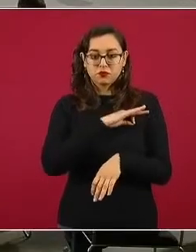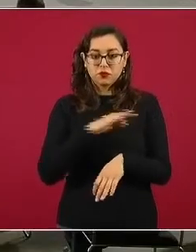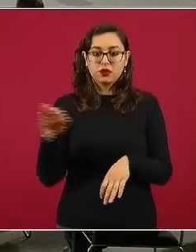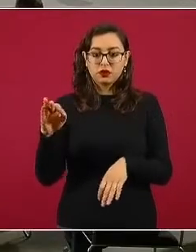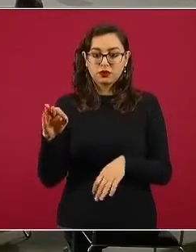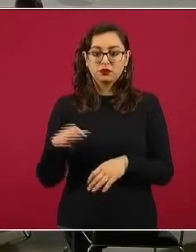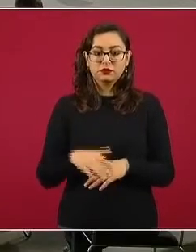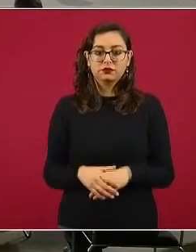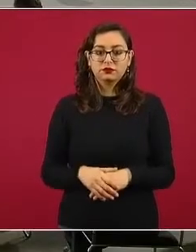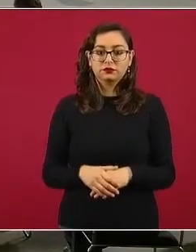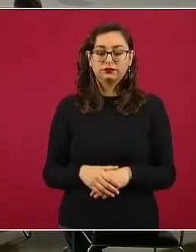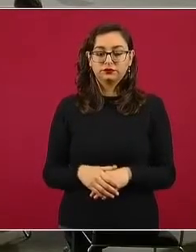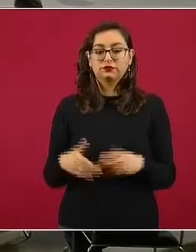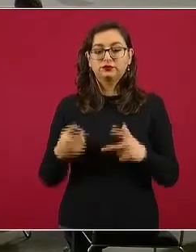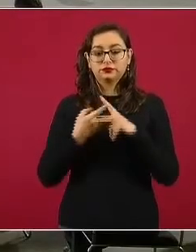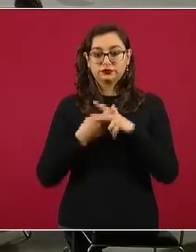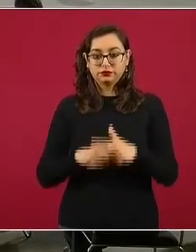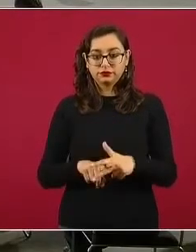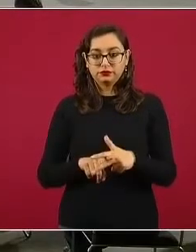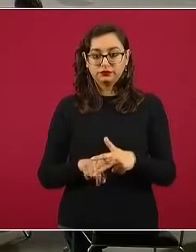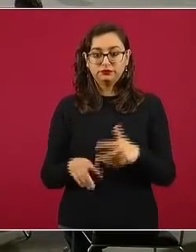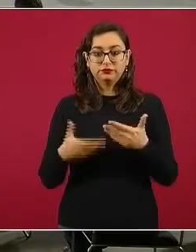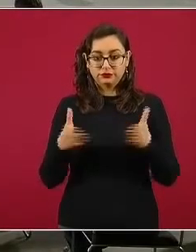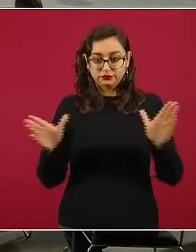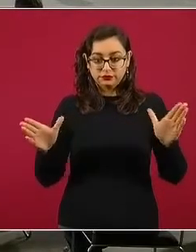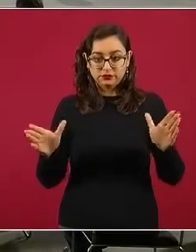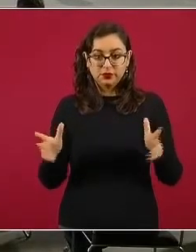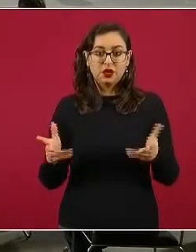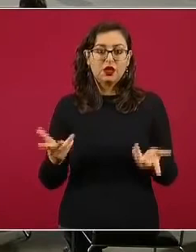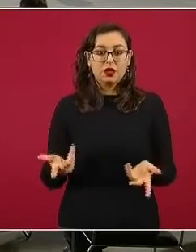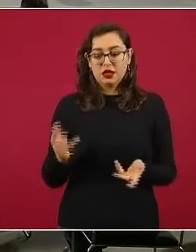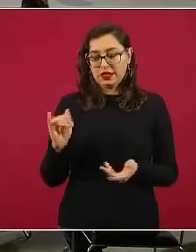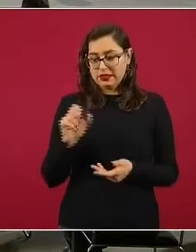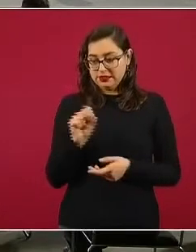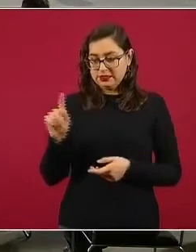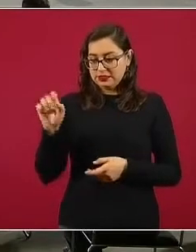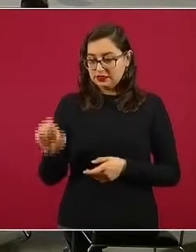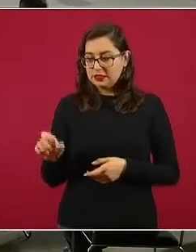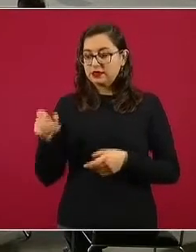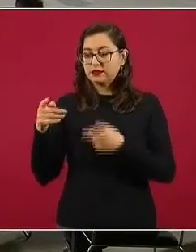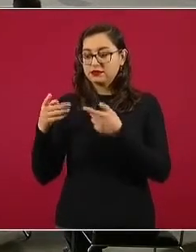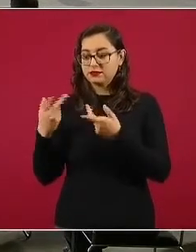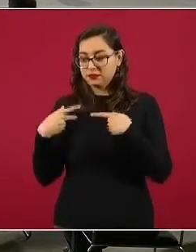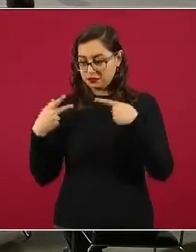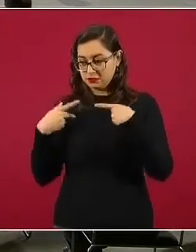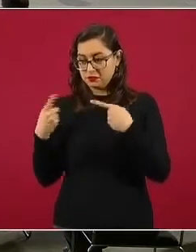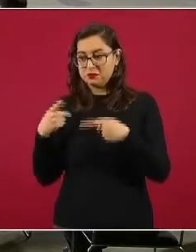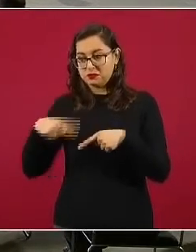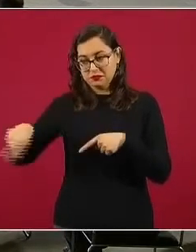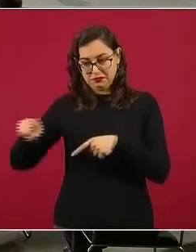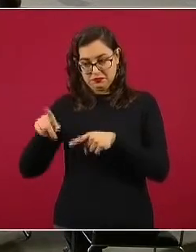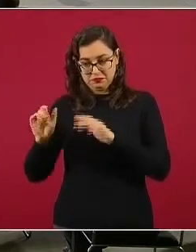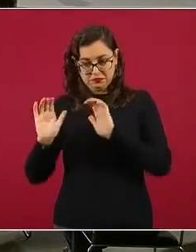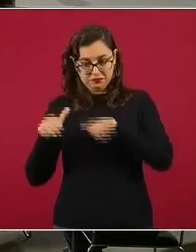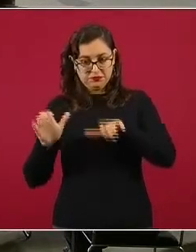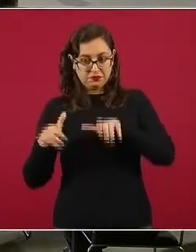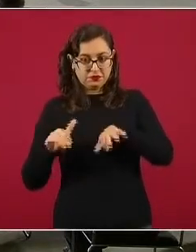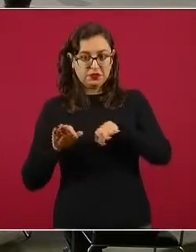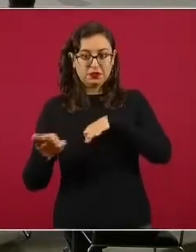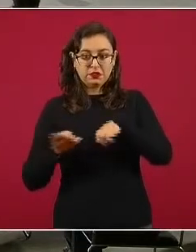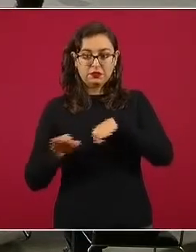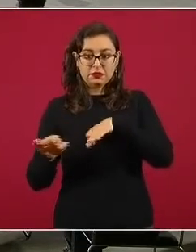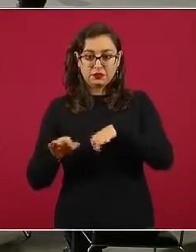inicio, dándole la preferencia a los trabajadores del Issste, ya tenemos buen